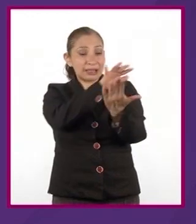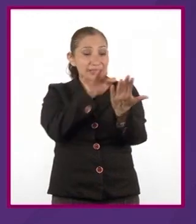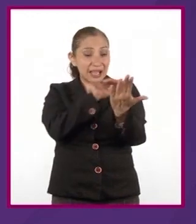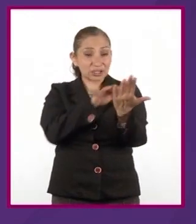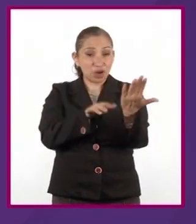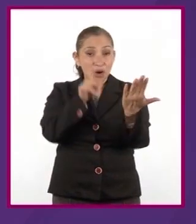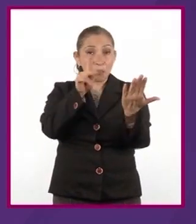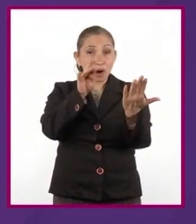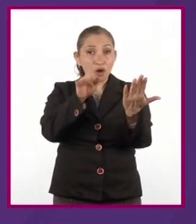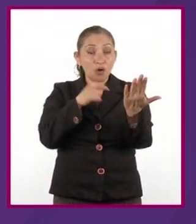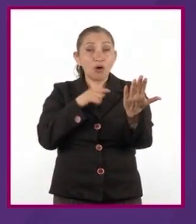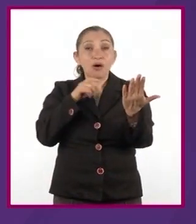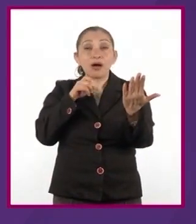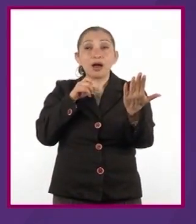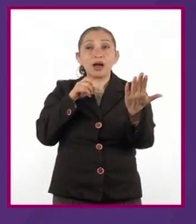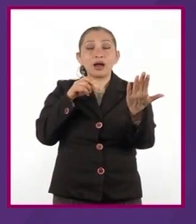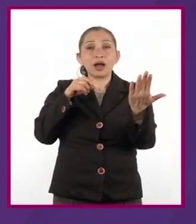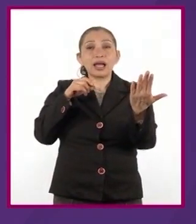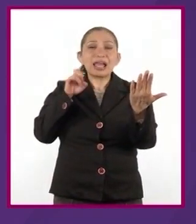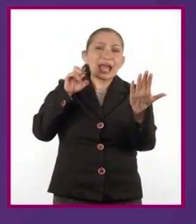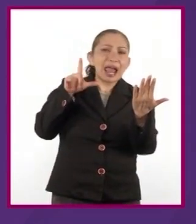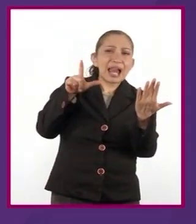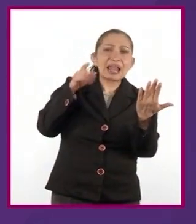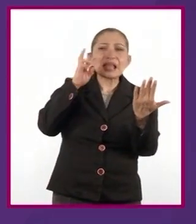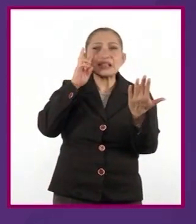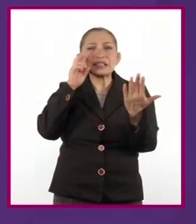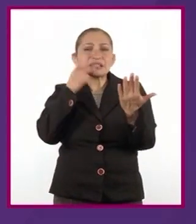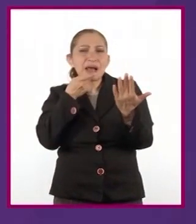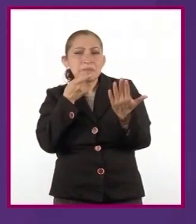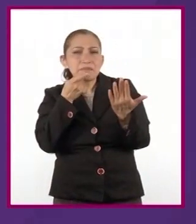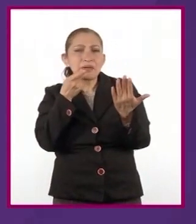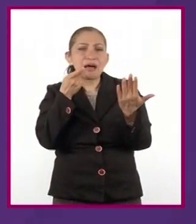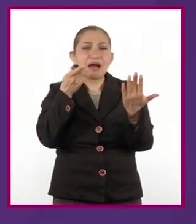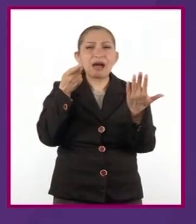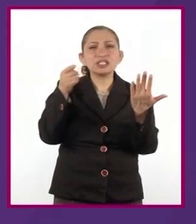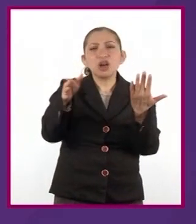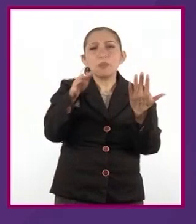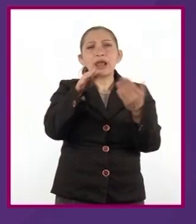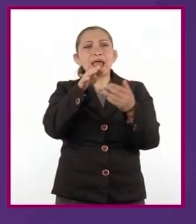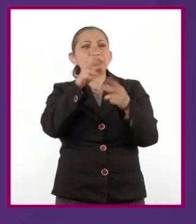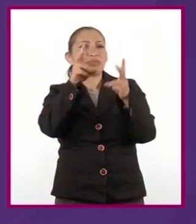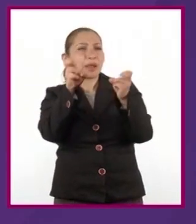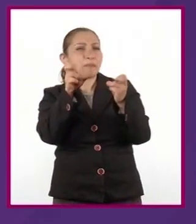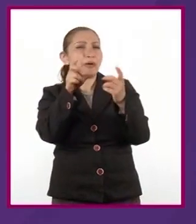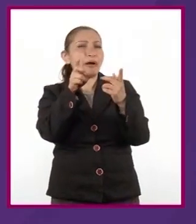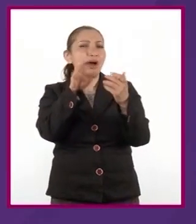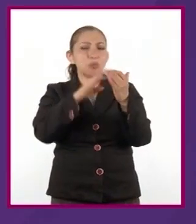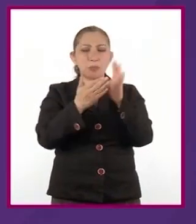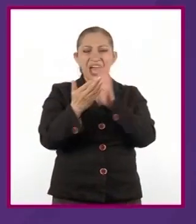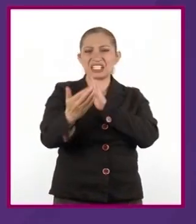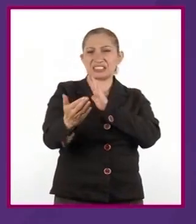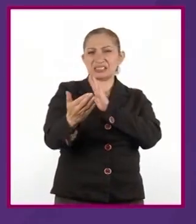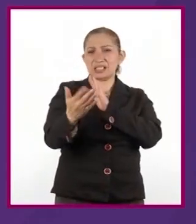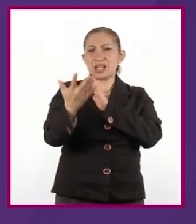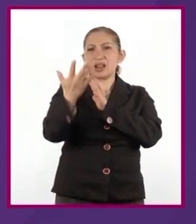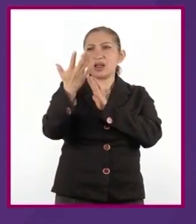de tercera persona es un texto mucho más distante en donde no hablas de